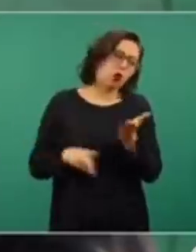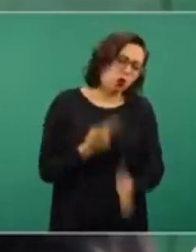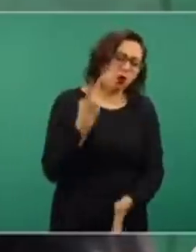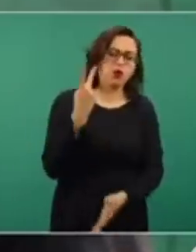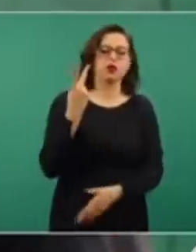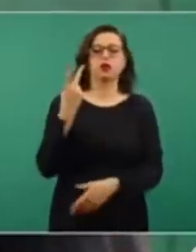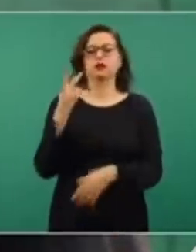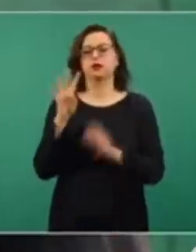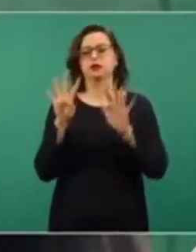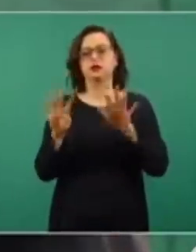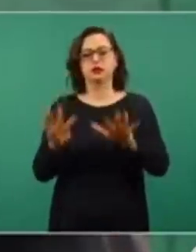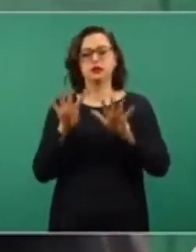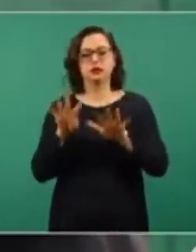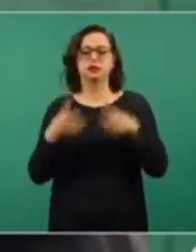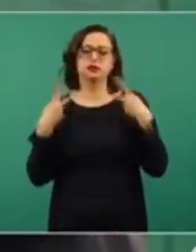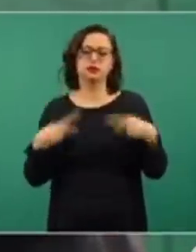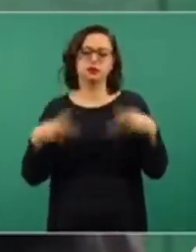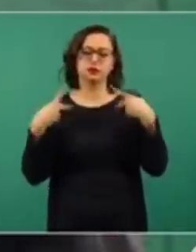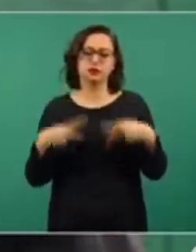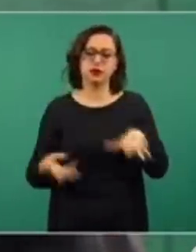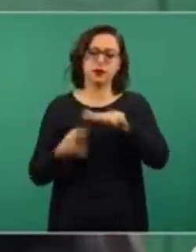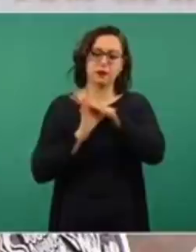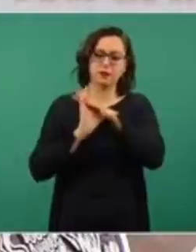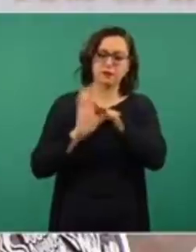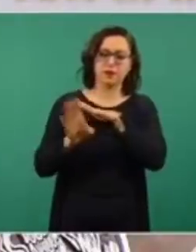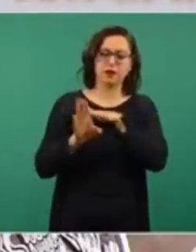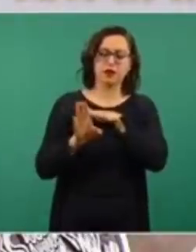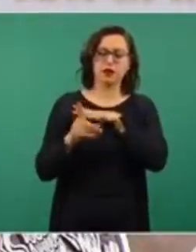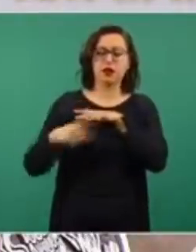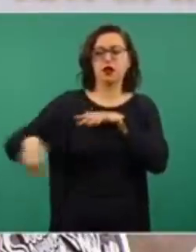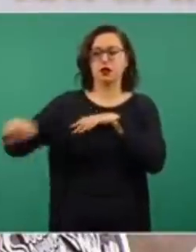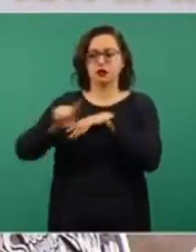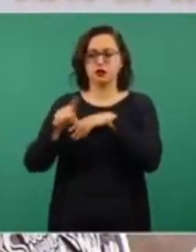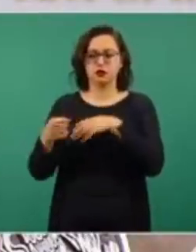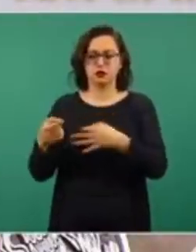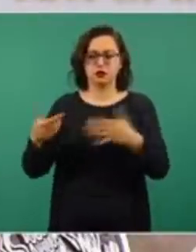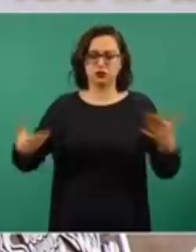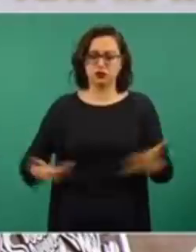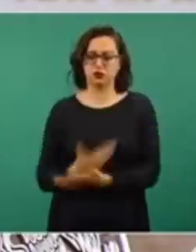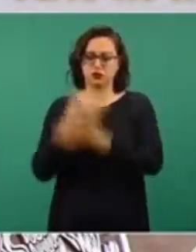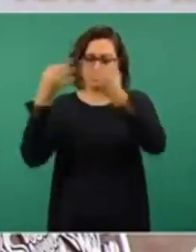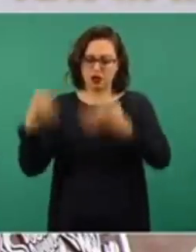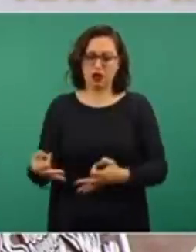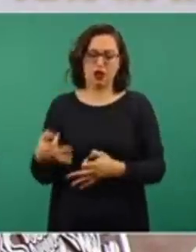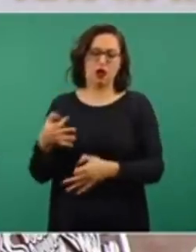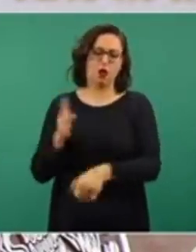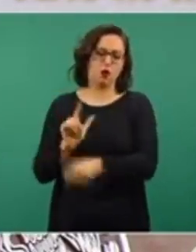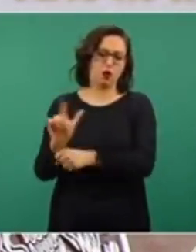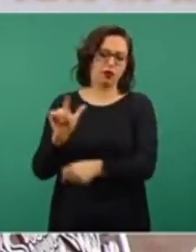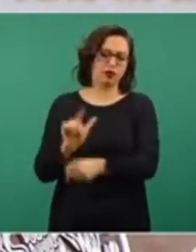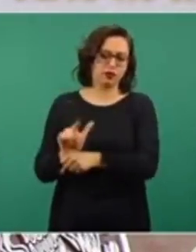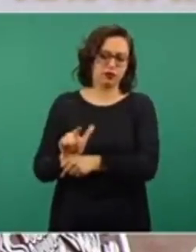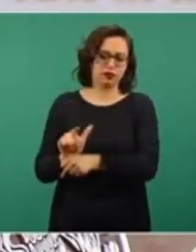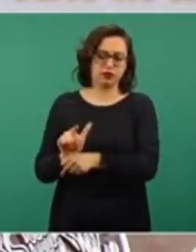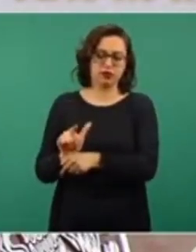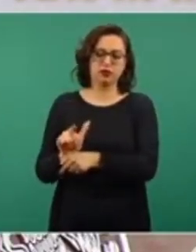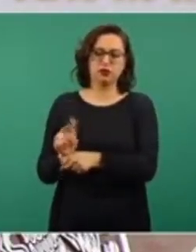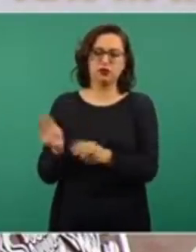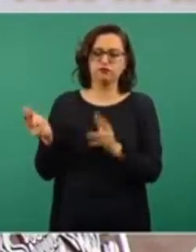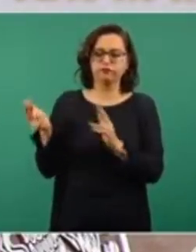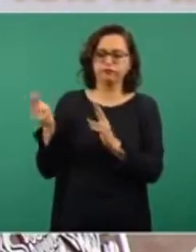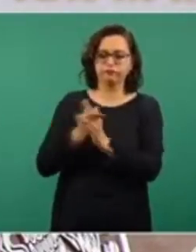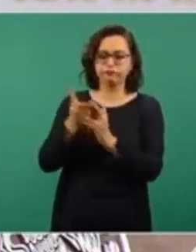con 19 migrantes guatemaltecos. Entonces, que fueron asesinados,